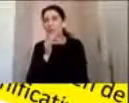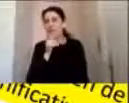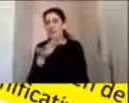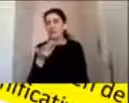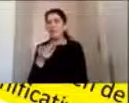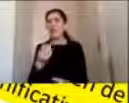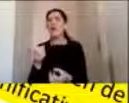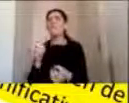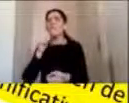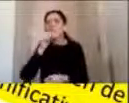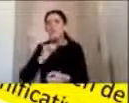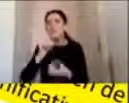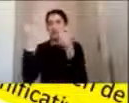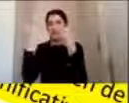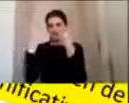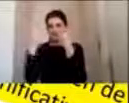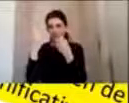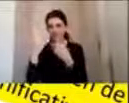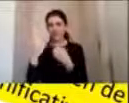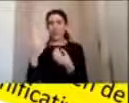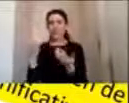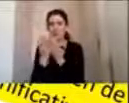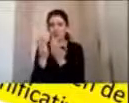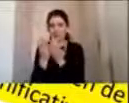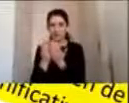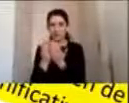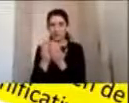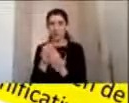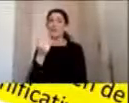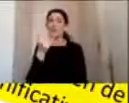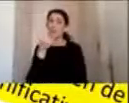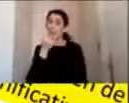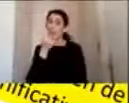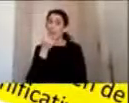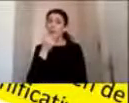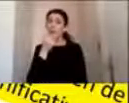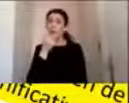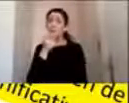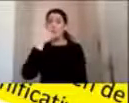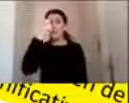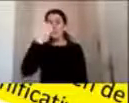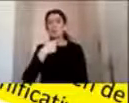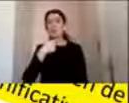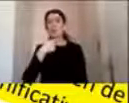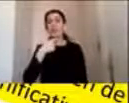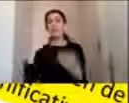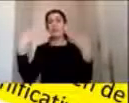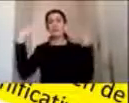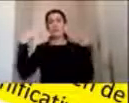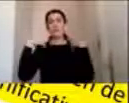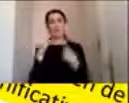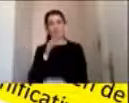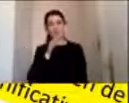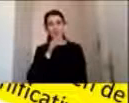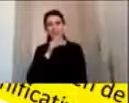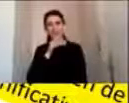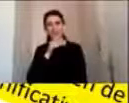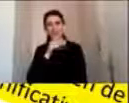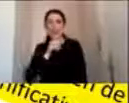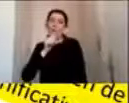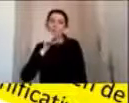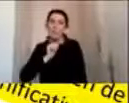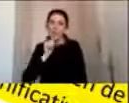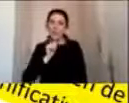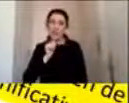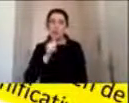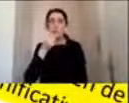desenvuelvo. La ausencia del cuidador, ahí ya hemos visto, yo creo que muchas noticias en nuestro país sobre niños que fallecen o que